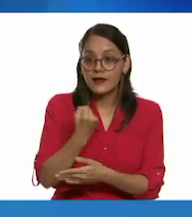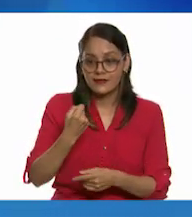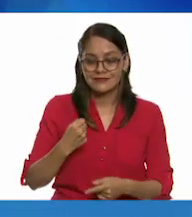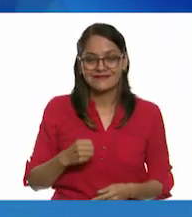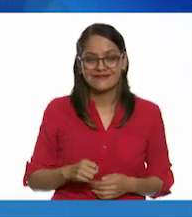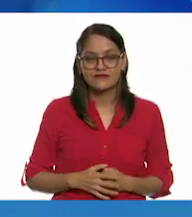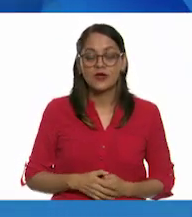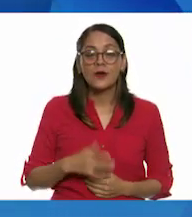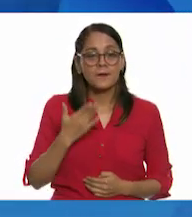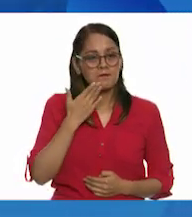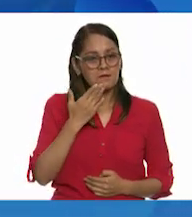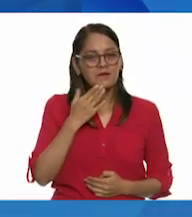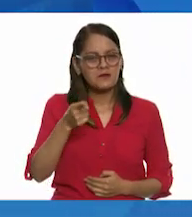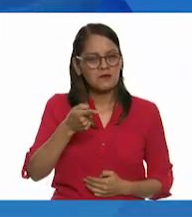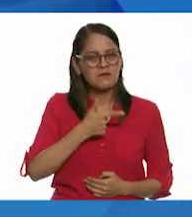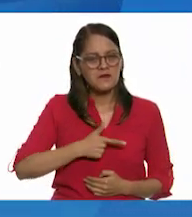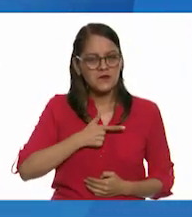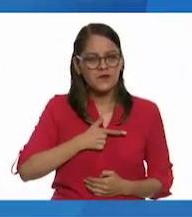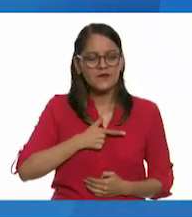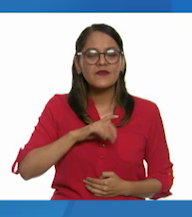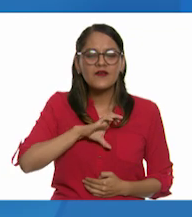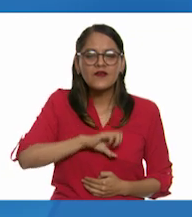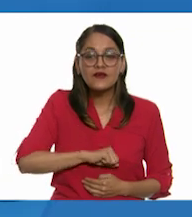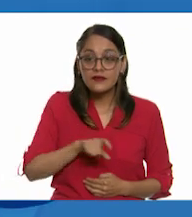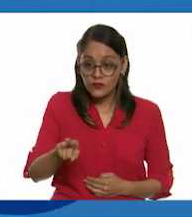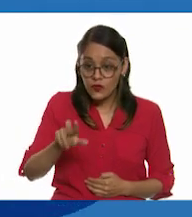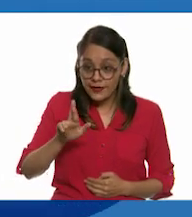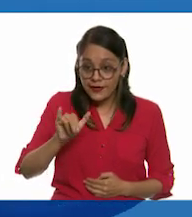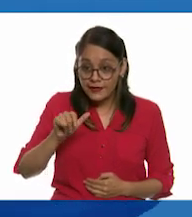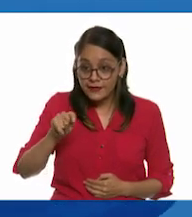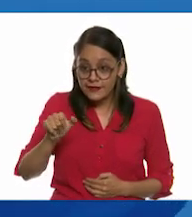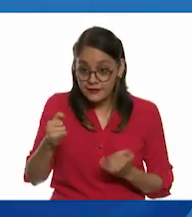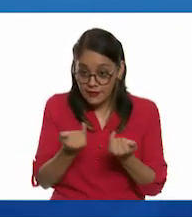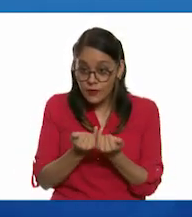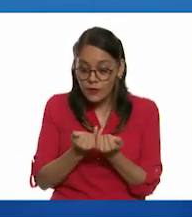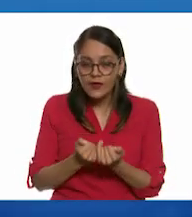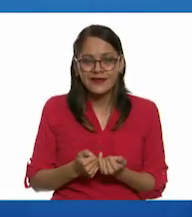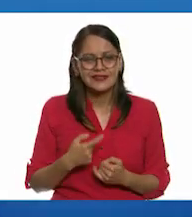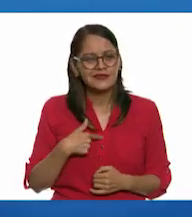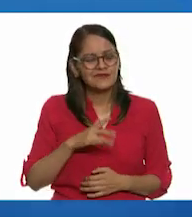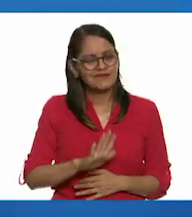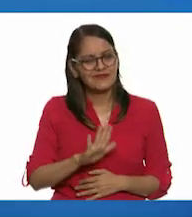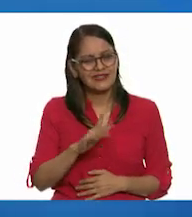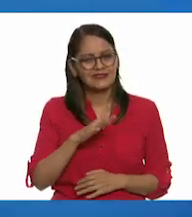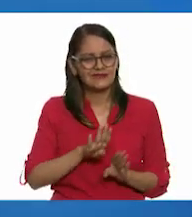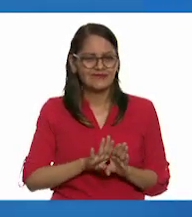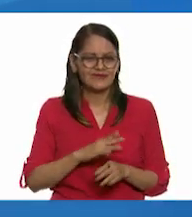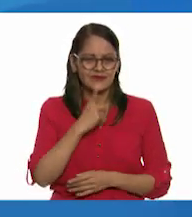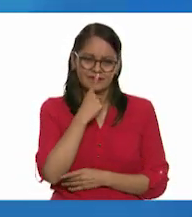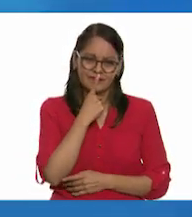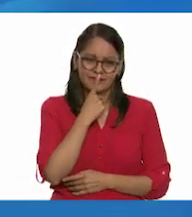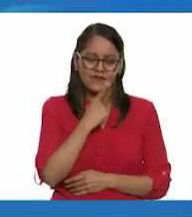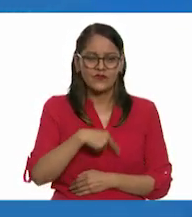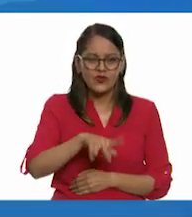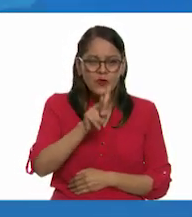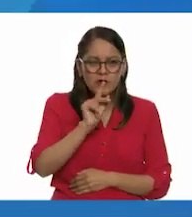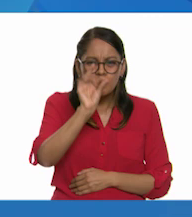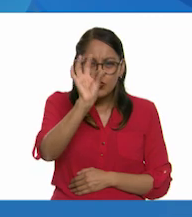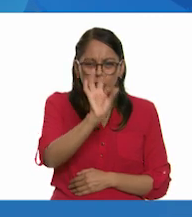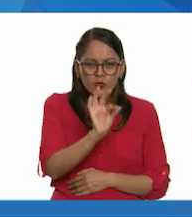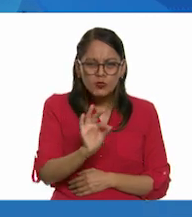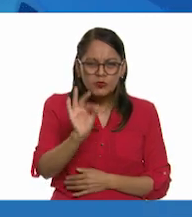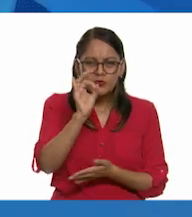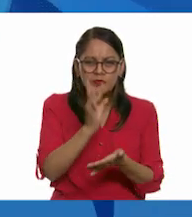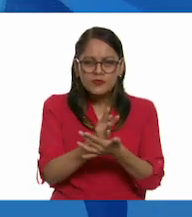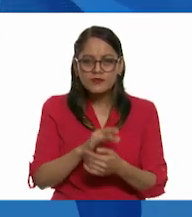bien. Este me encanta. ¿A ti, Rita? Ay, no sé. Está como, yo nada más veo puros puntitos.